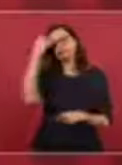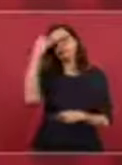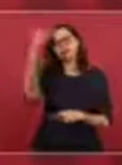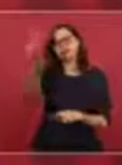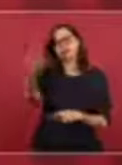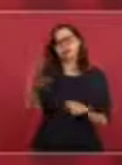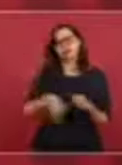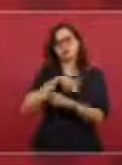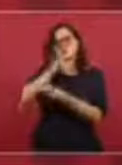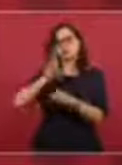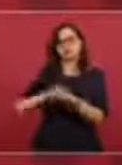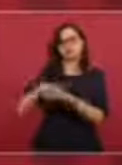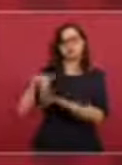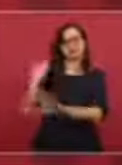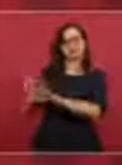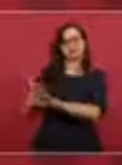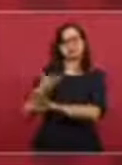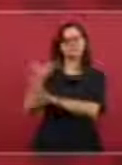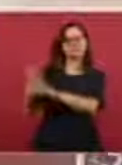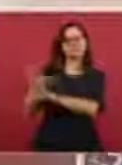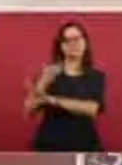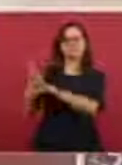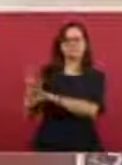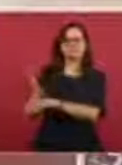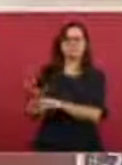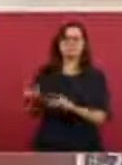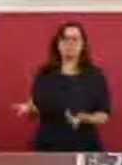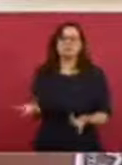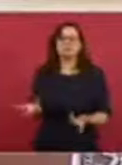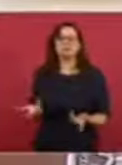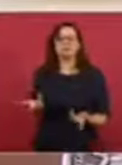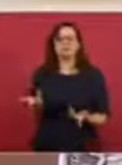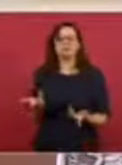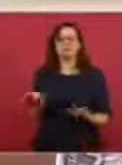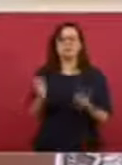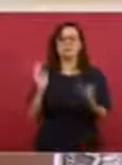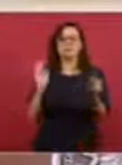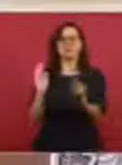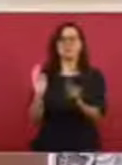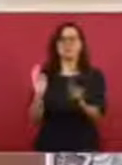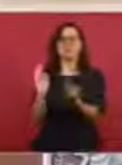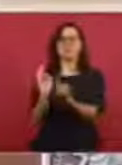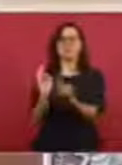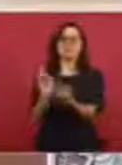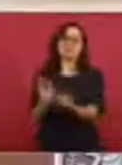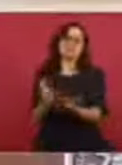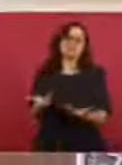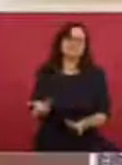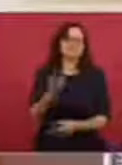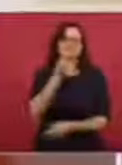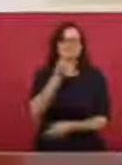lo que tendrá que venir